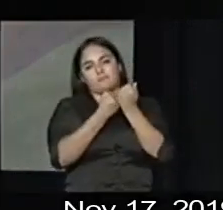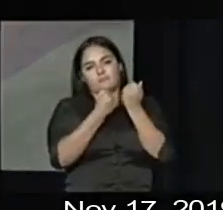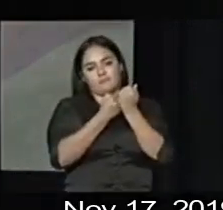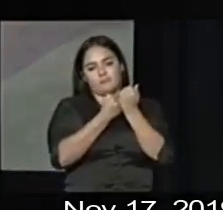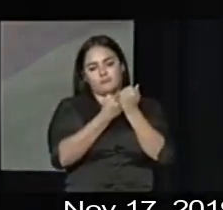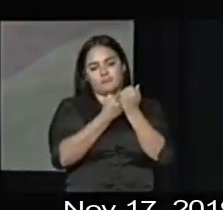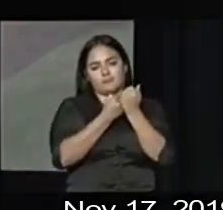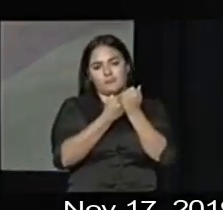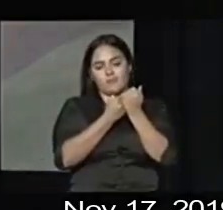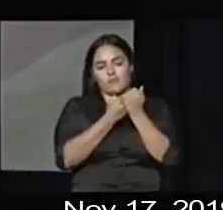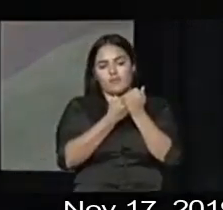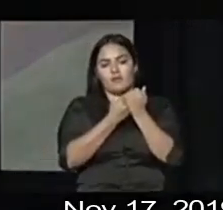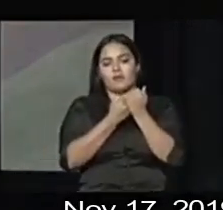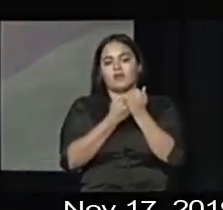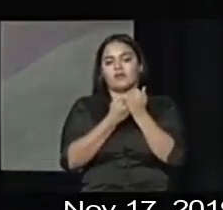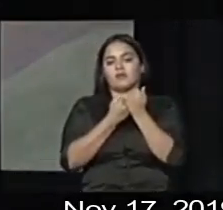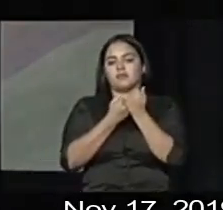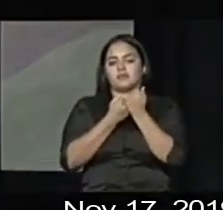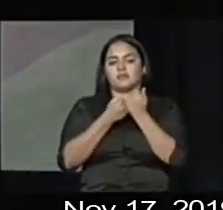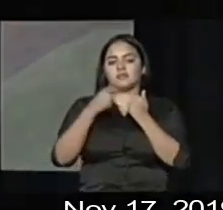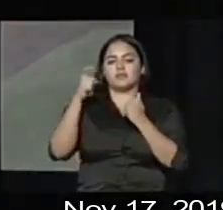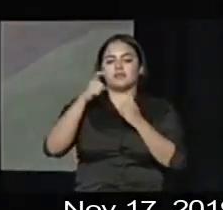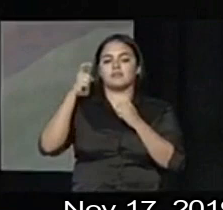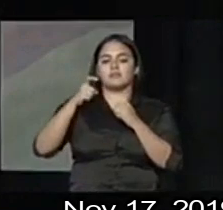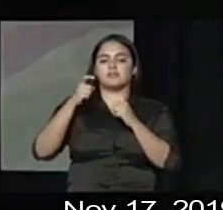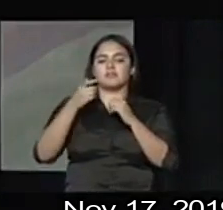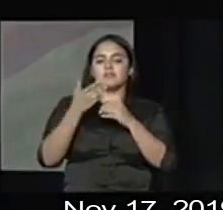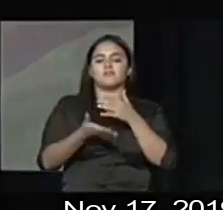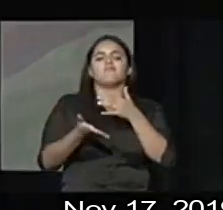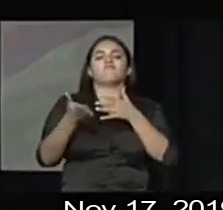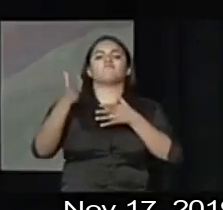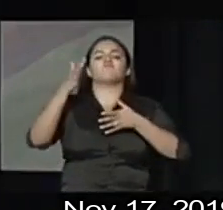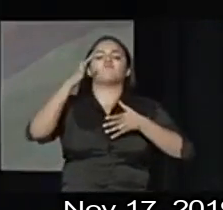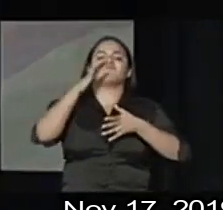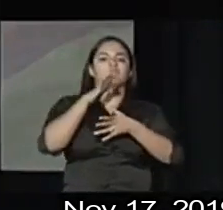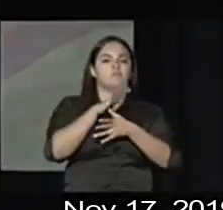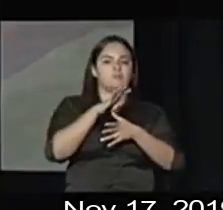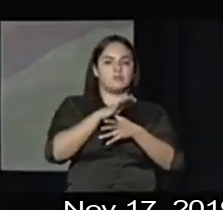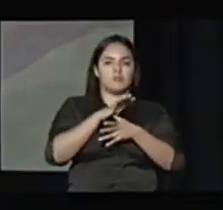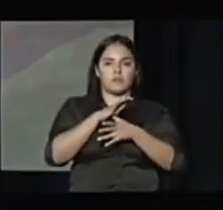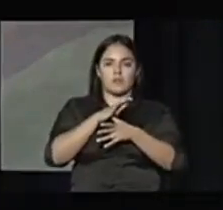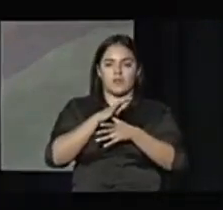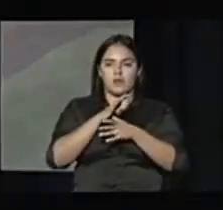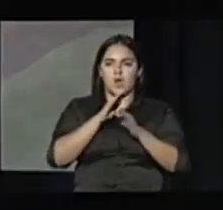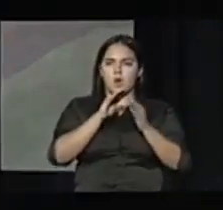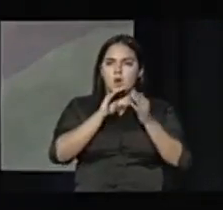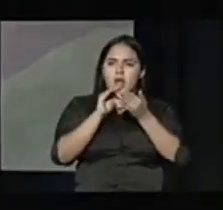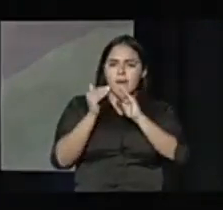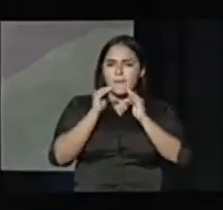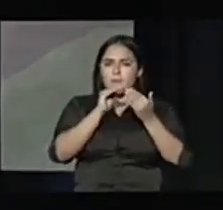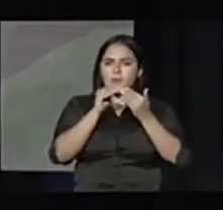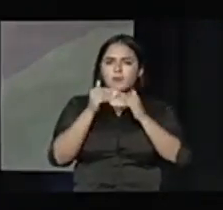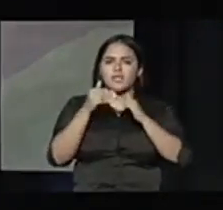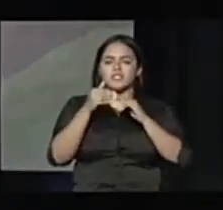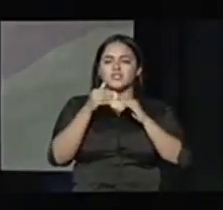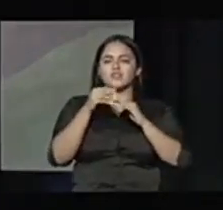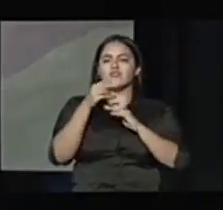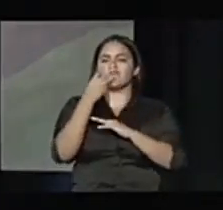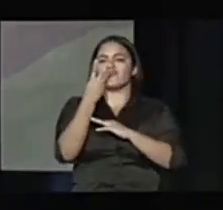estándares académicos tienen que elevarse de inmediato una población bilingüe es una población